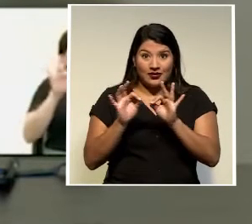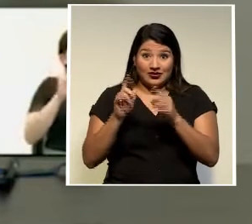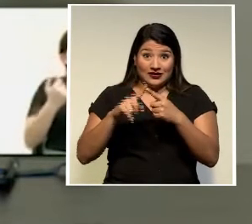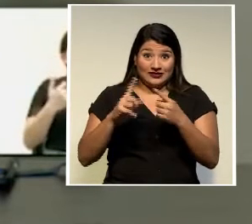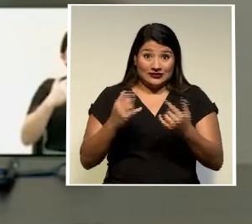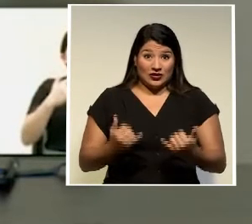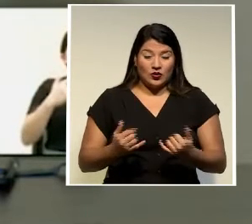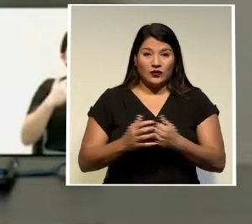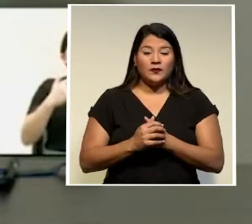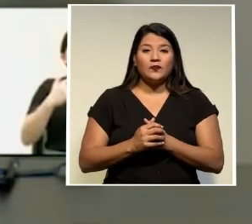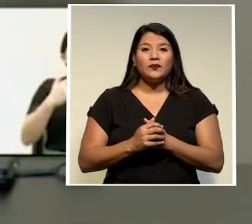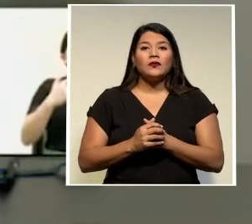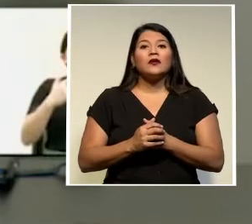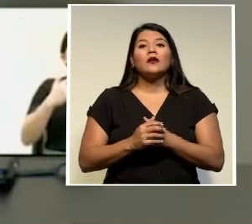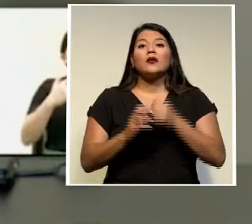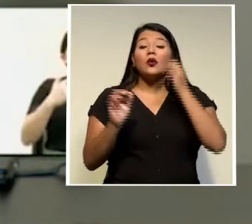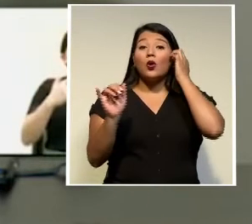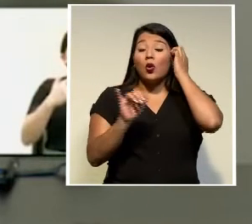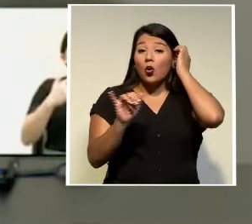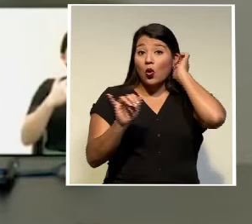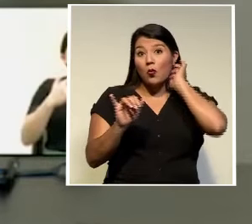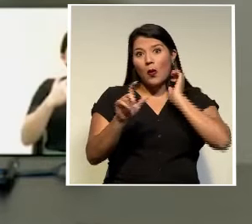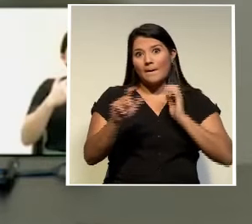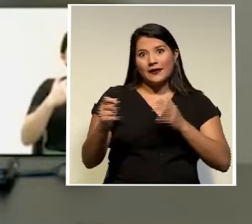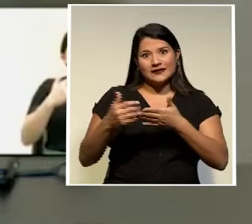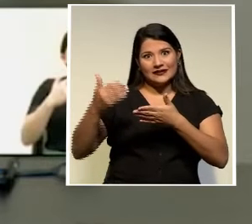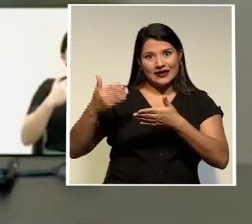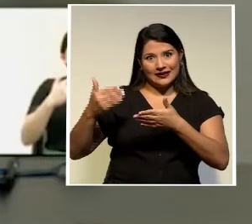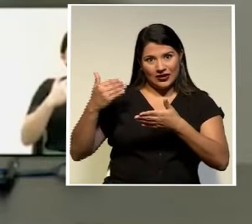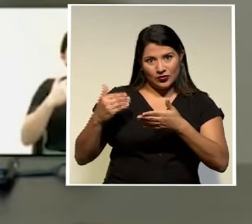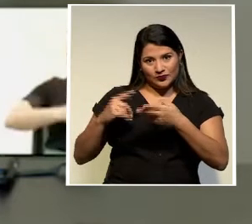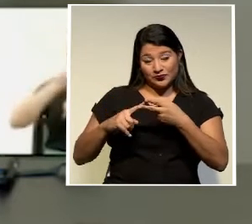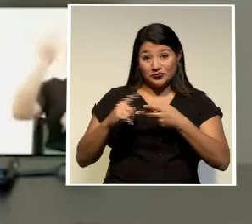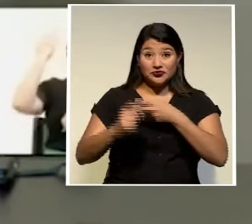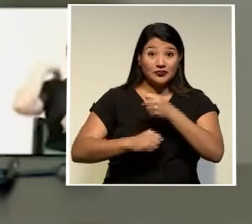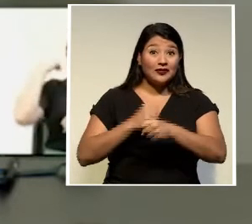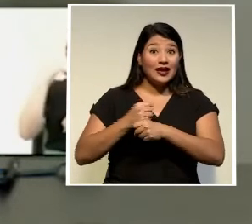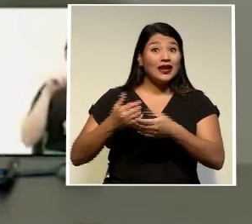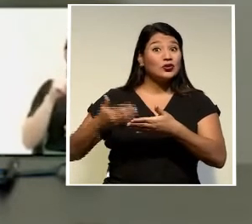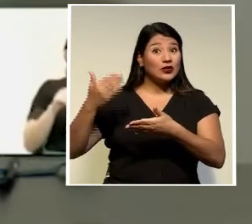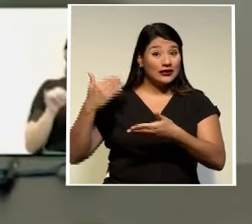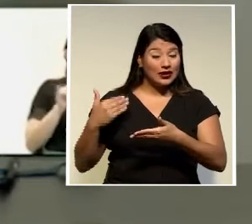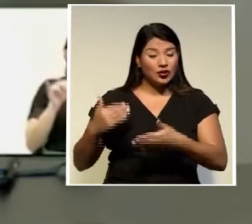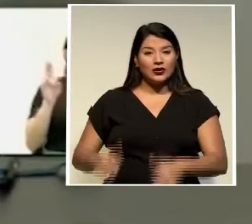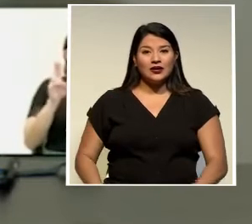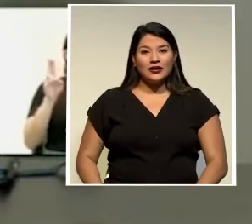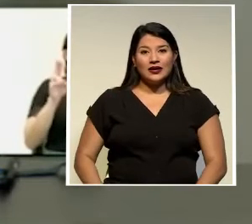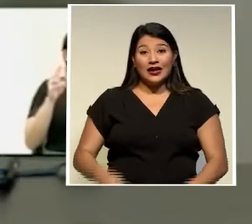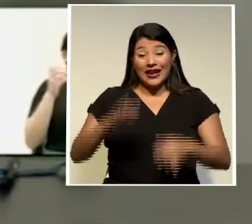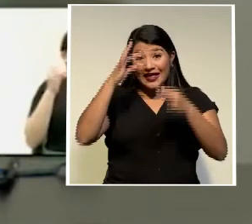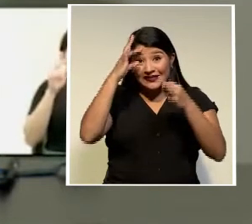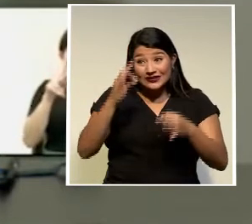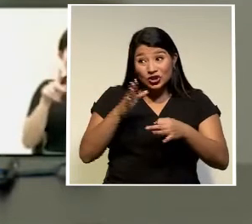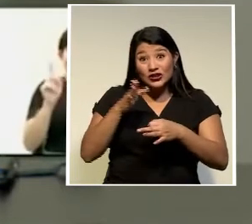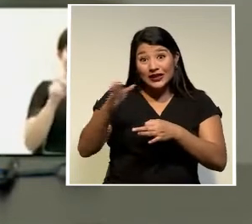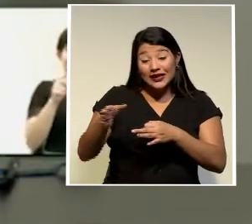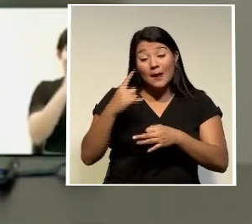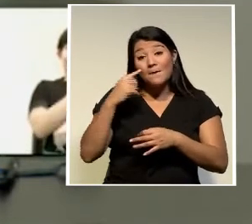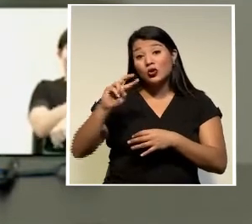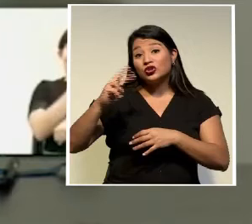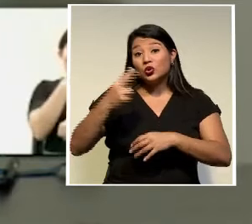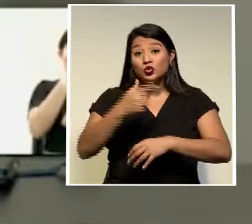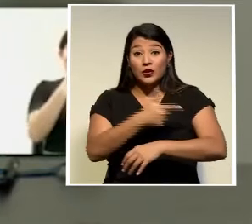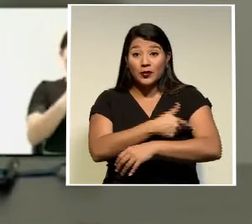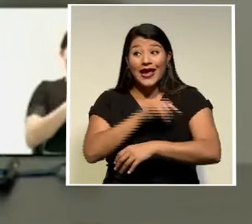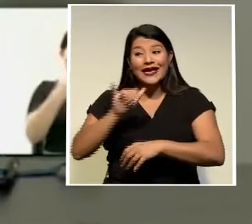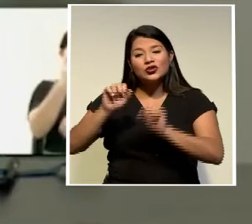fecha tanto como lo fueron en meses pasados y el año anterior La decisión de acudir a vacunarse con las dos dosis hoy puede